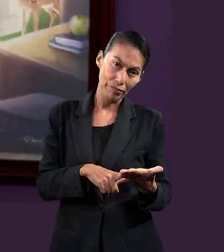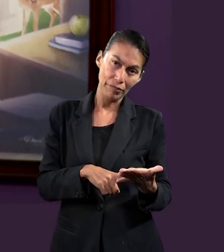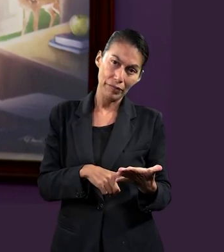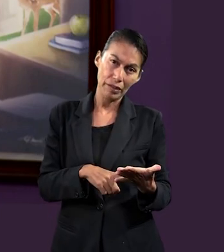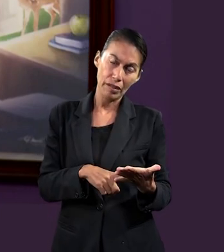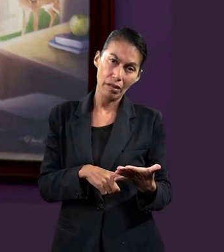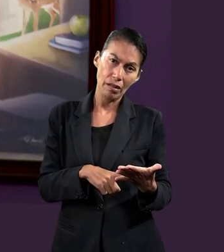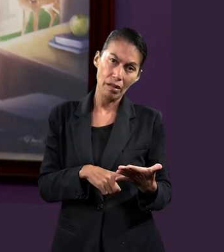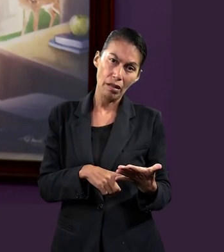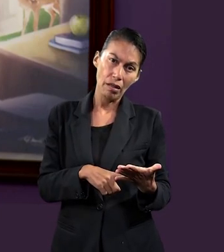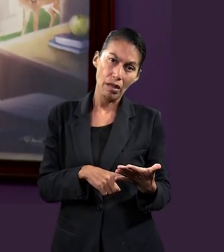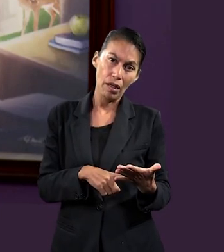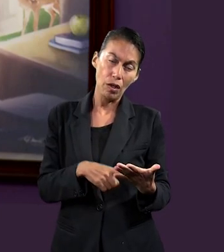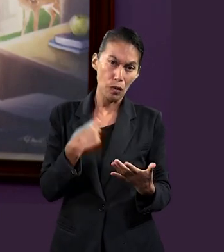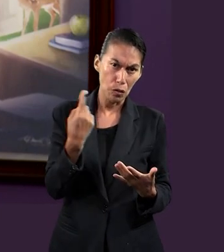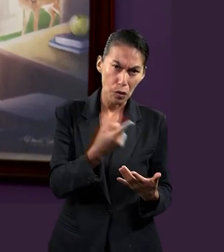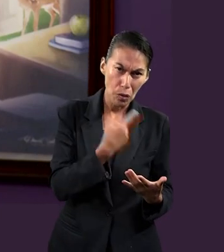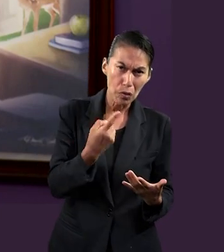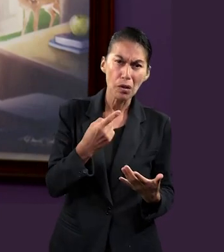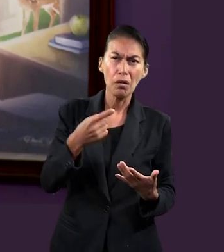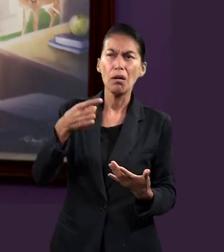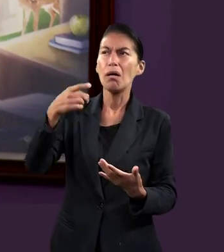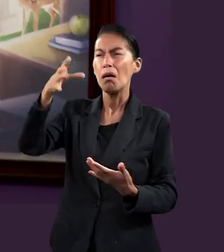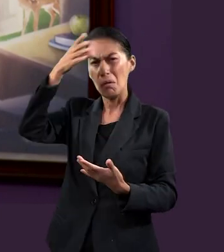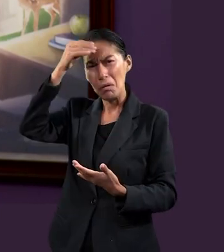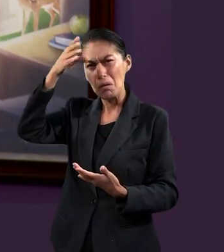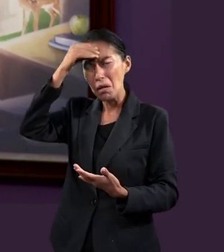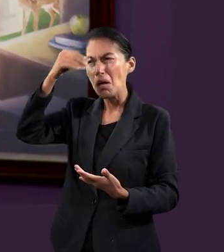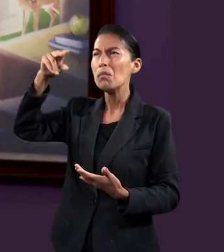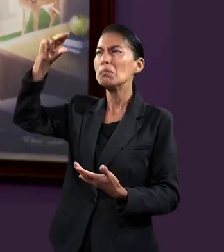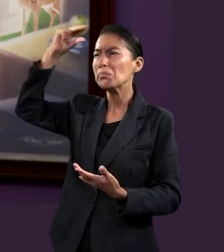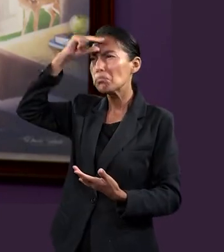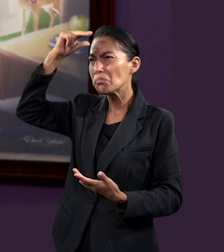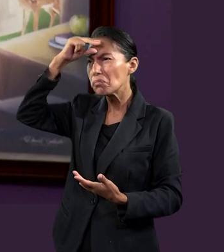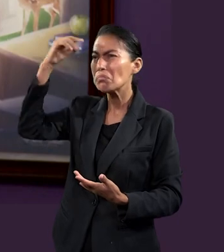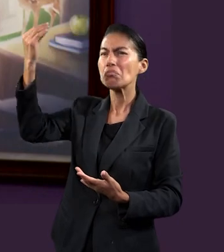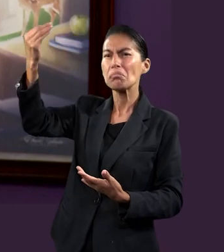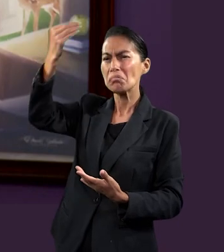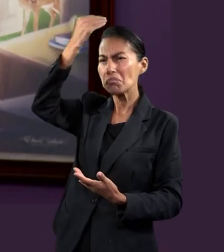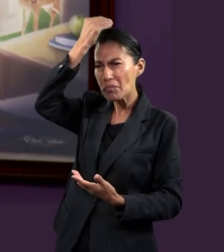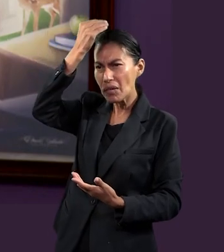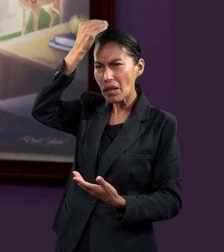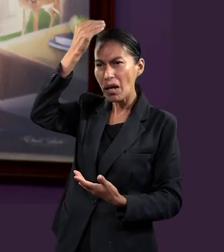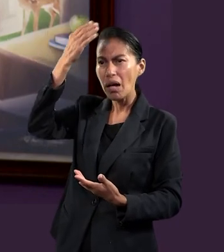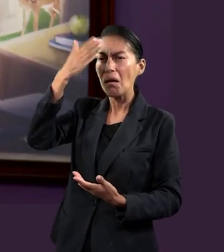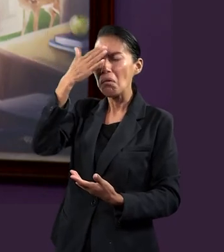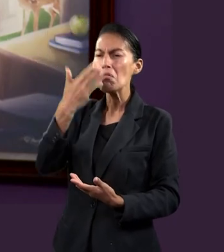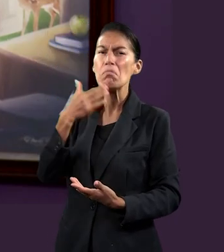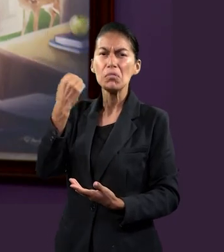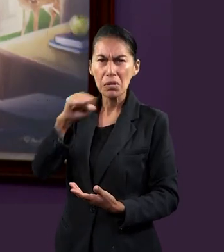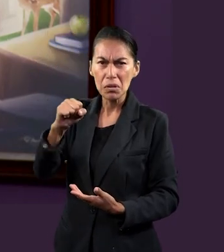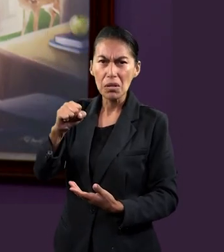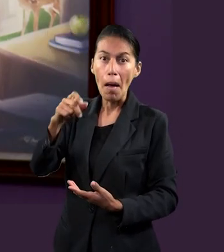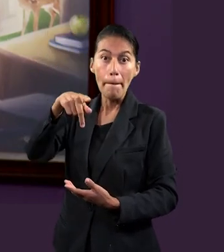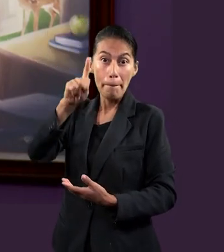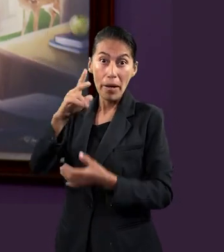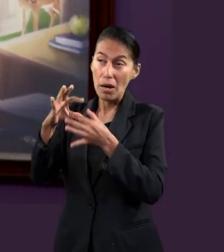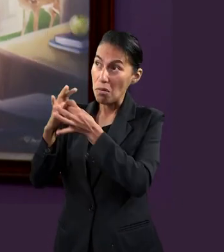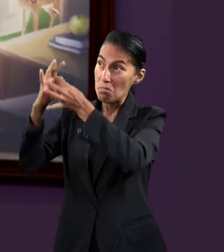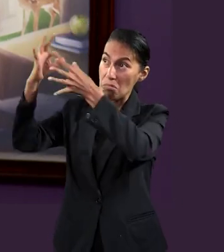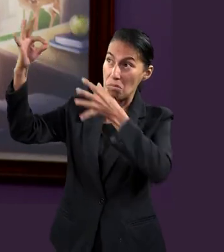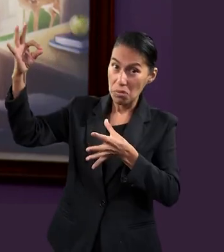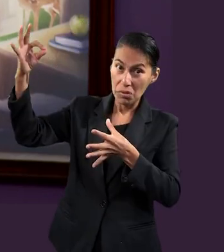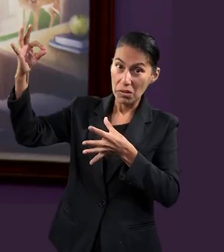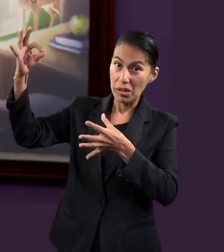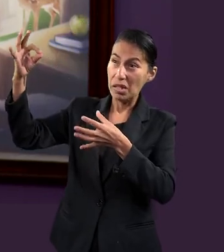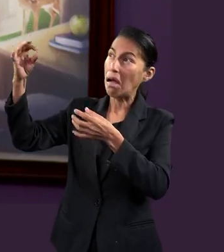enfrente de nuestro conocimiento, de la inteligencia que tengamos, de las habilidades que tengamos, si no tenemos a Dios y no tenemos esa armadura, pues